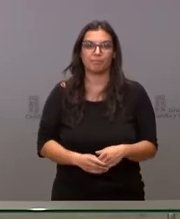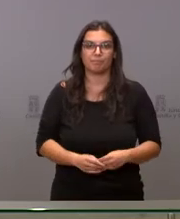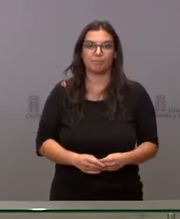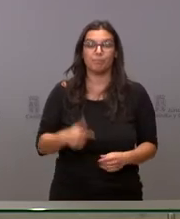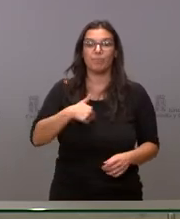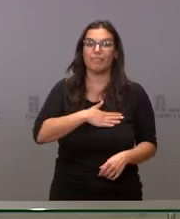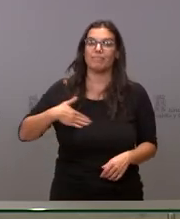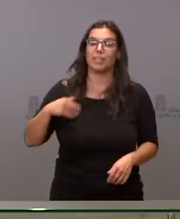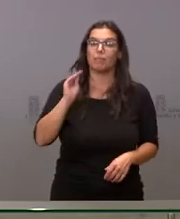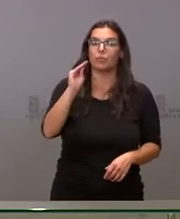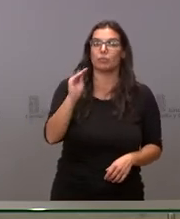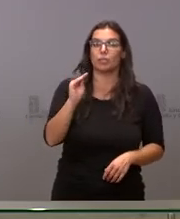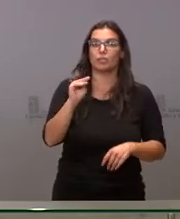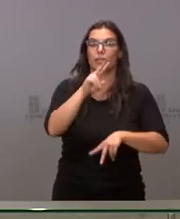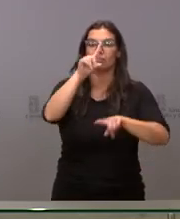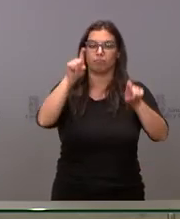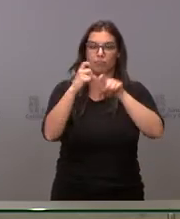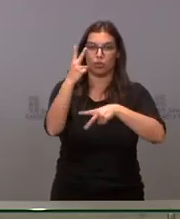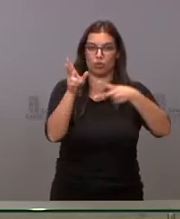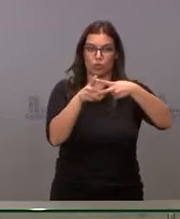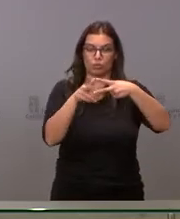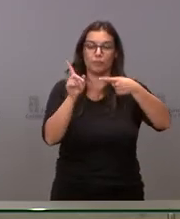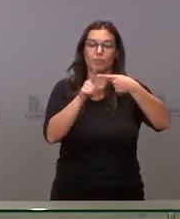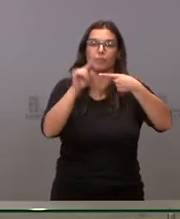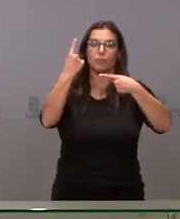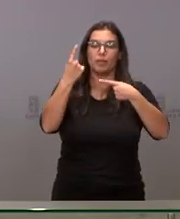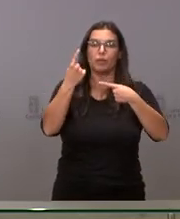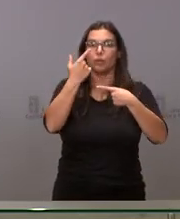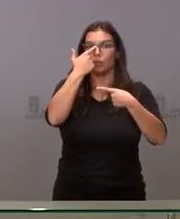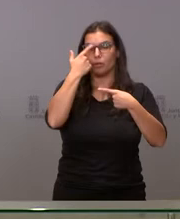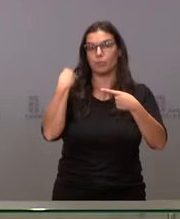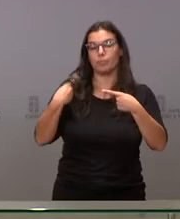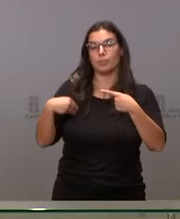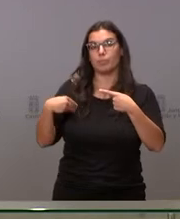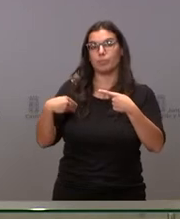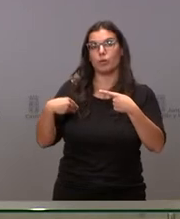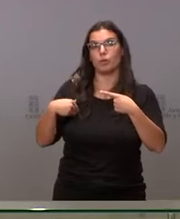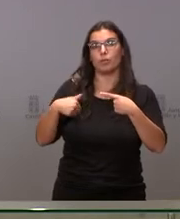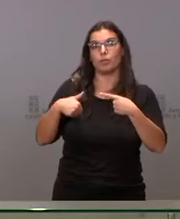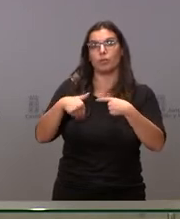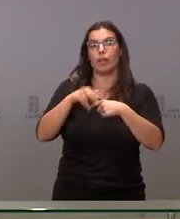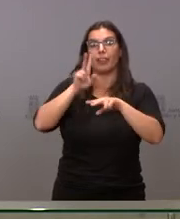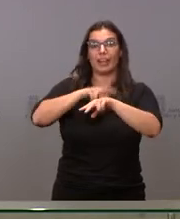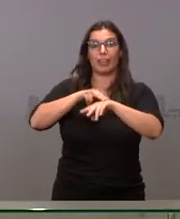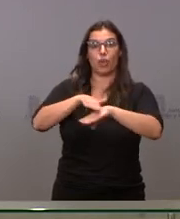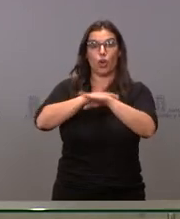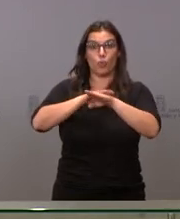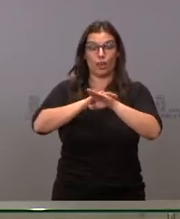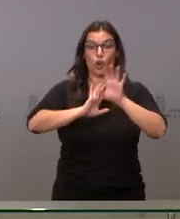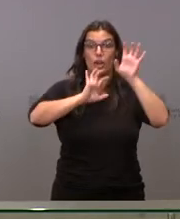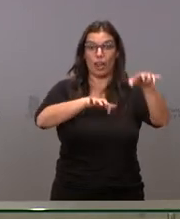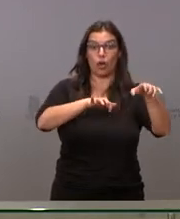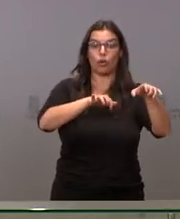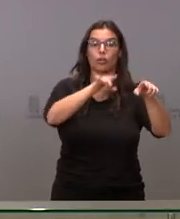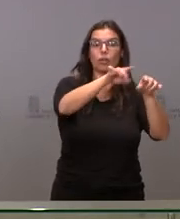Quería preguntarle dos cosas, un poco nos explicará cuál es el motivo del cambio en la delegación del Gobierno de León, a qué obedece y, en este caso, la incorporación del señor